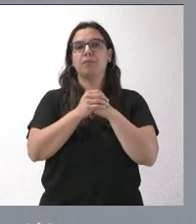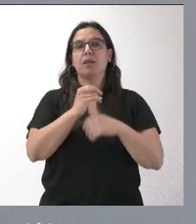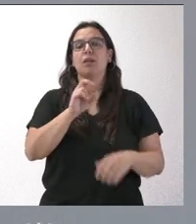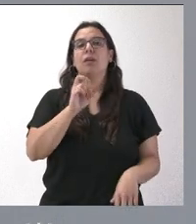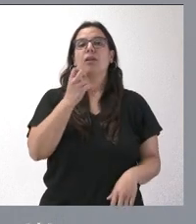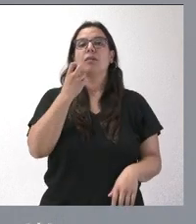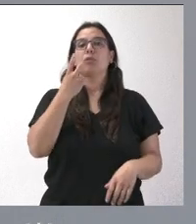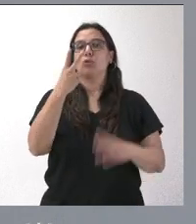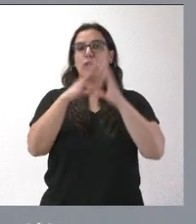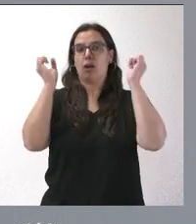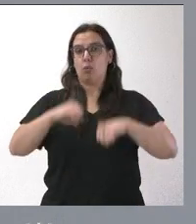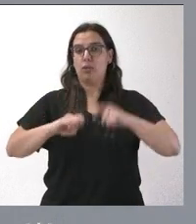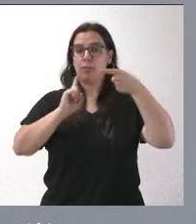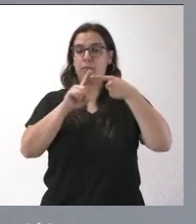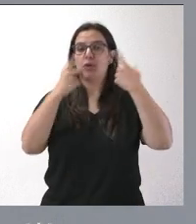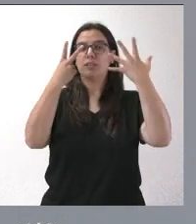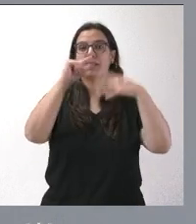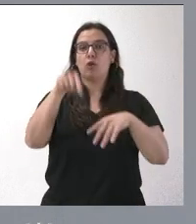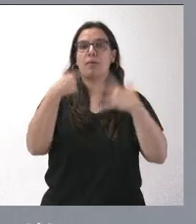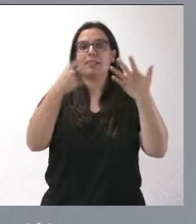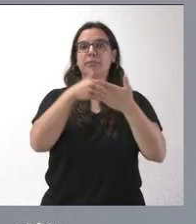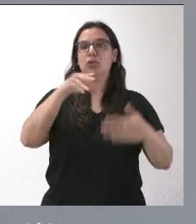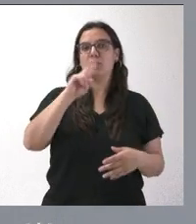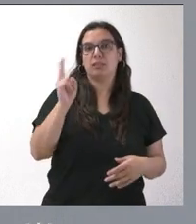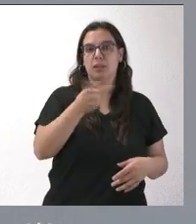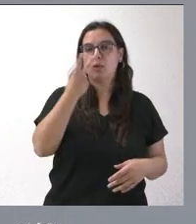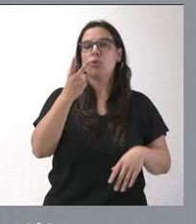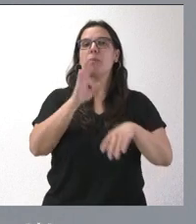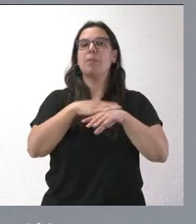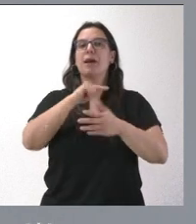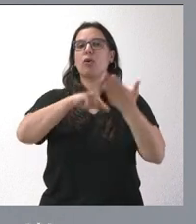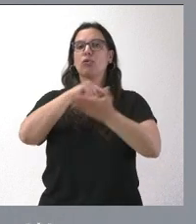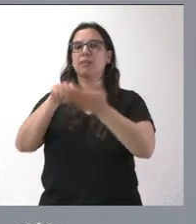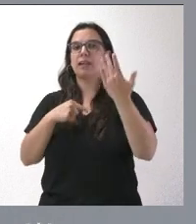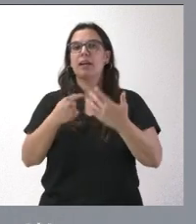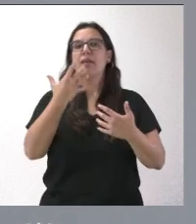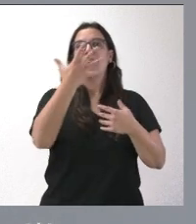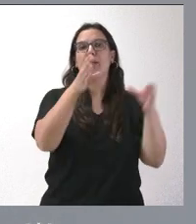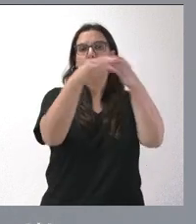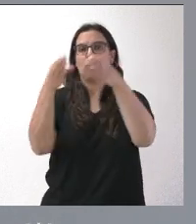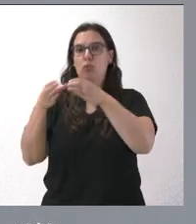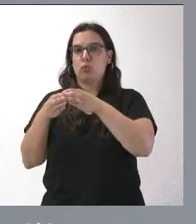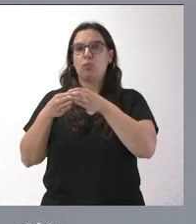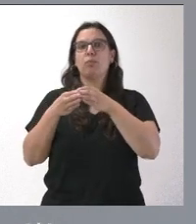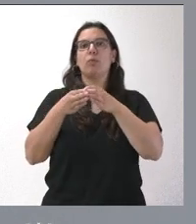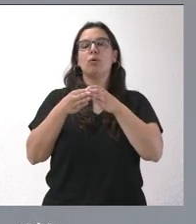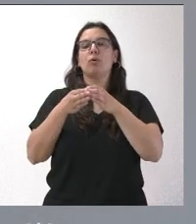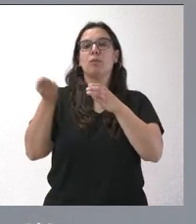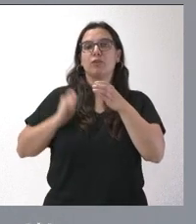importantes acuerdos. El primero son 7,6 millones de euros para la contratación de cinco brigadas con vehículos